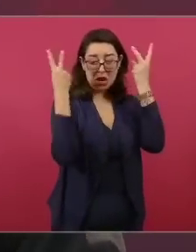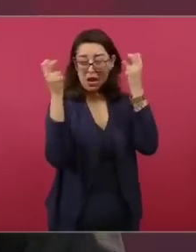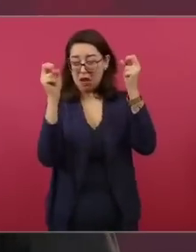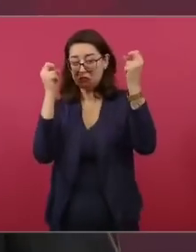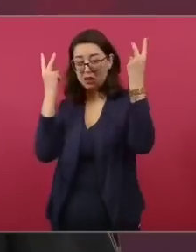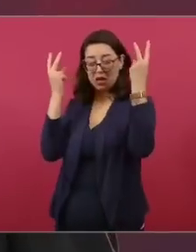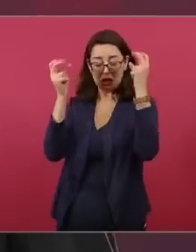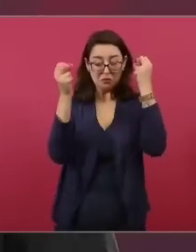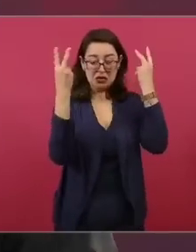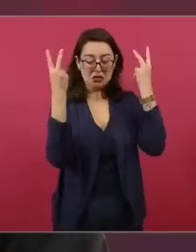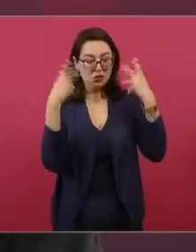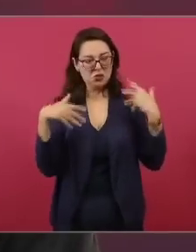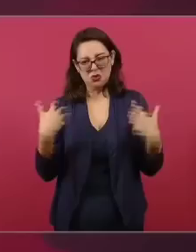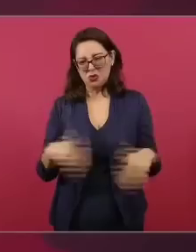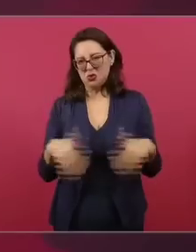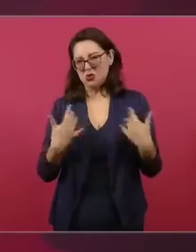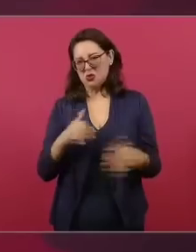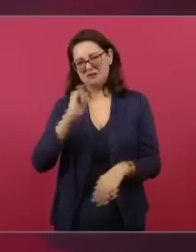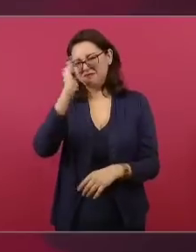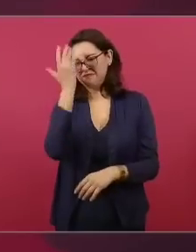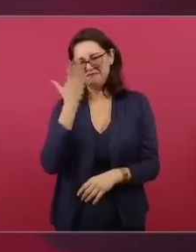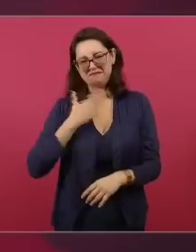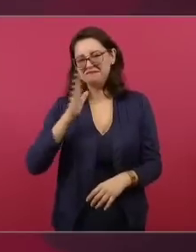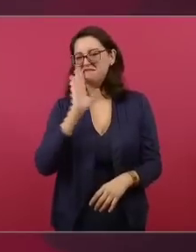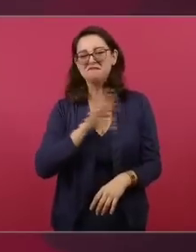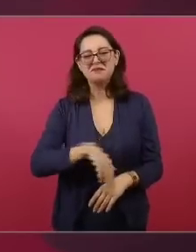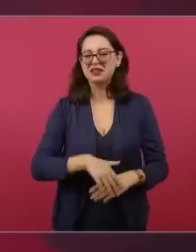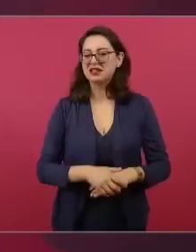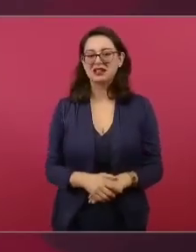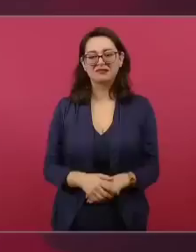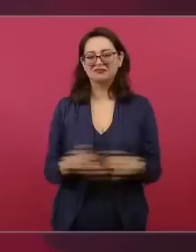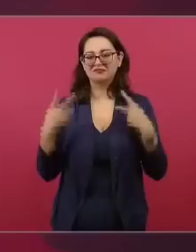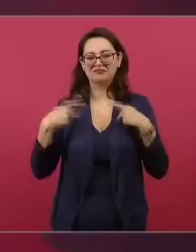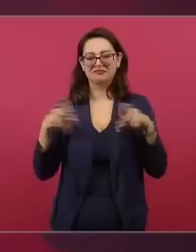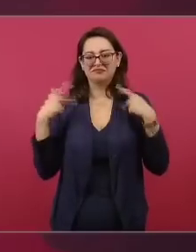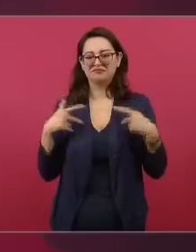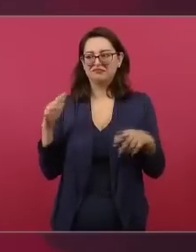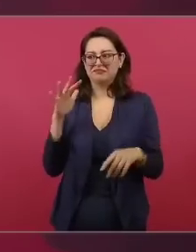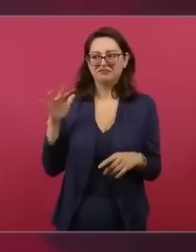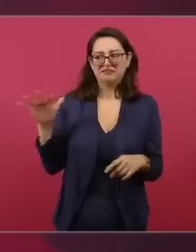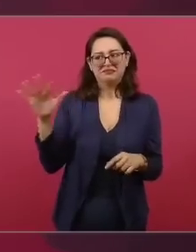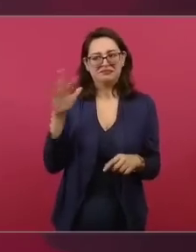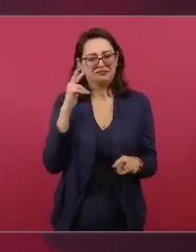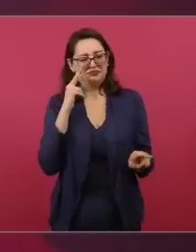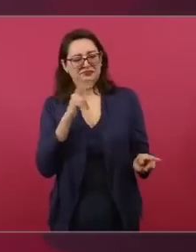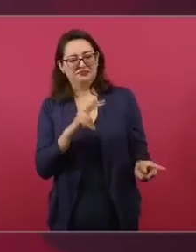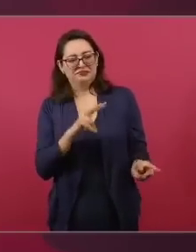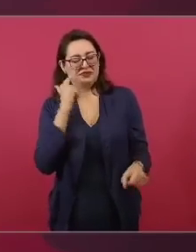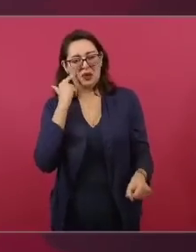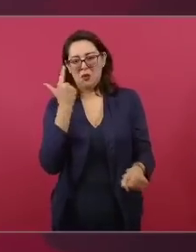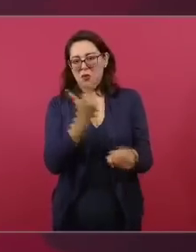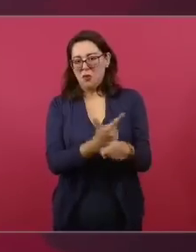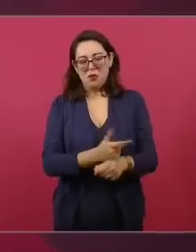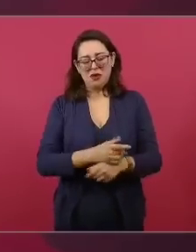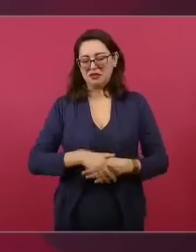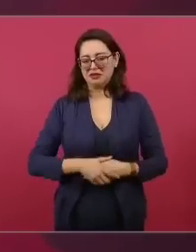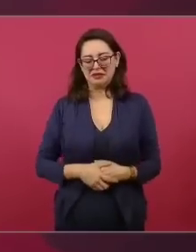pues, deshaciendo